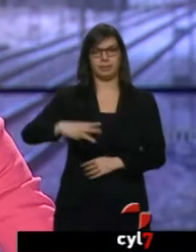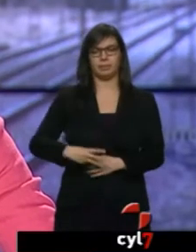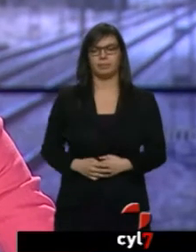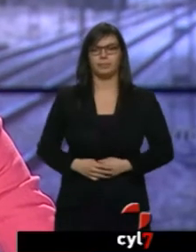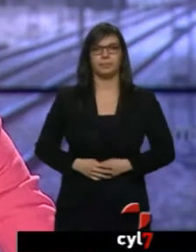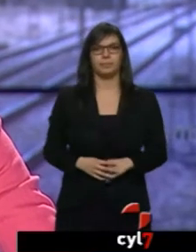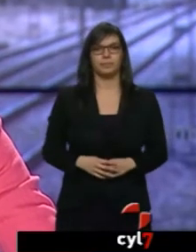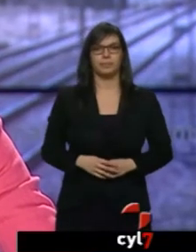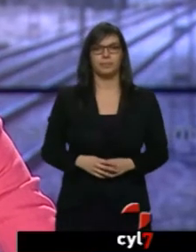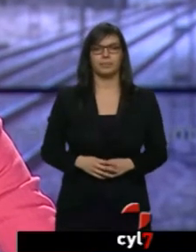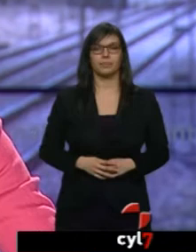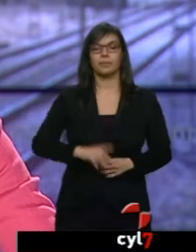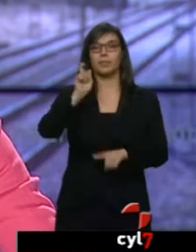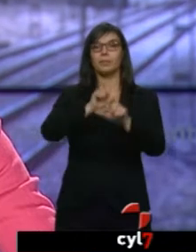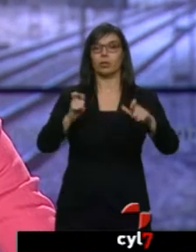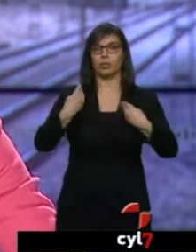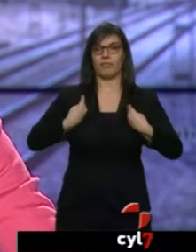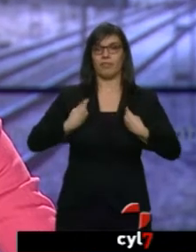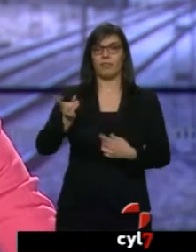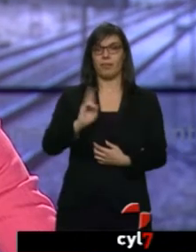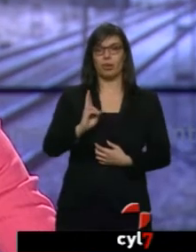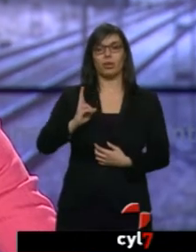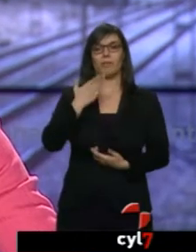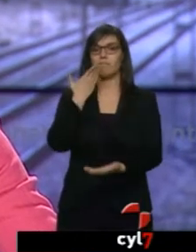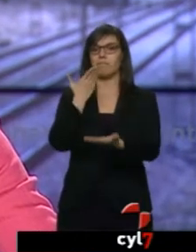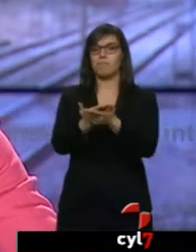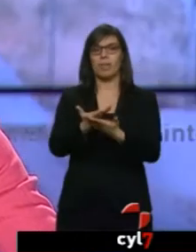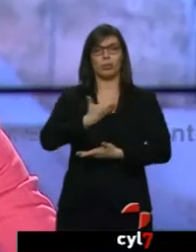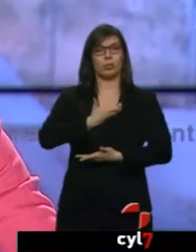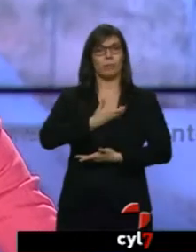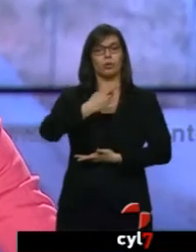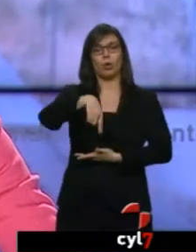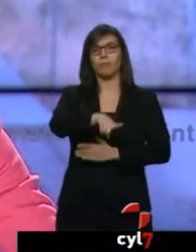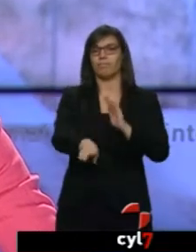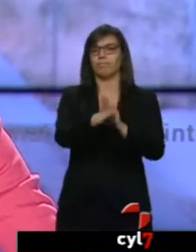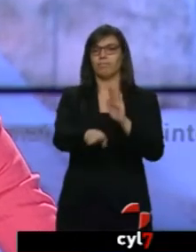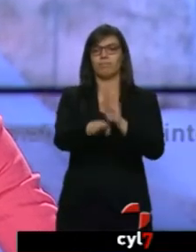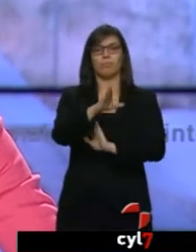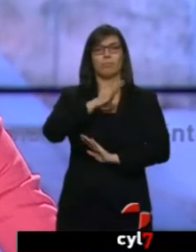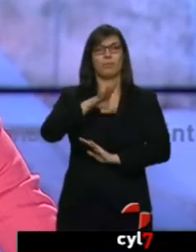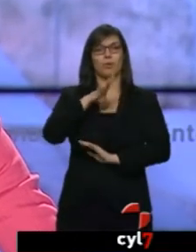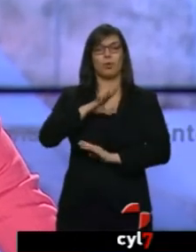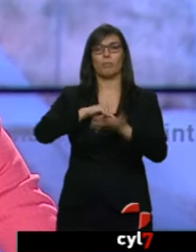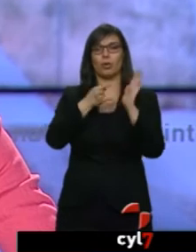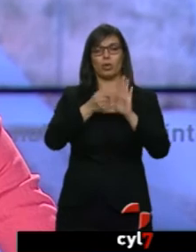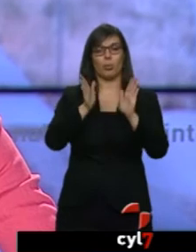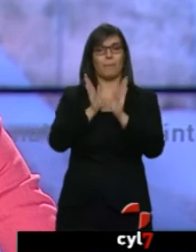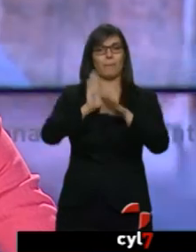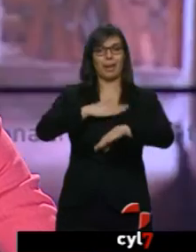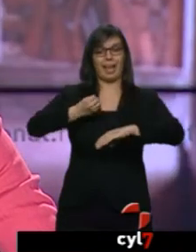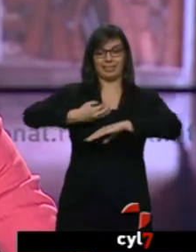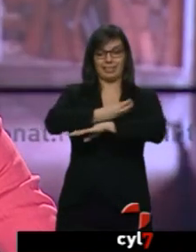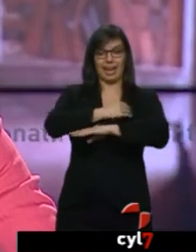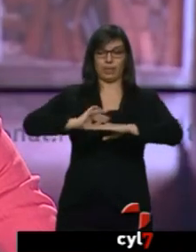Los vecinos de Valladolid siguen pidiendo a su ayuntamiento... ...que no abandone el proyecto del soterramiento del tren... ...así se lo han hecho saber al